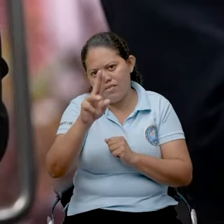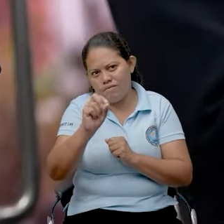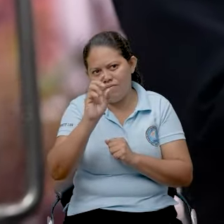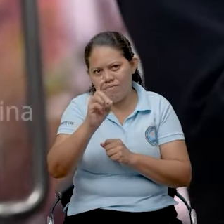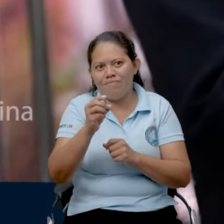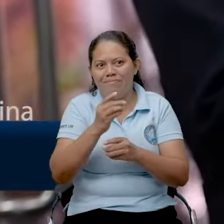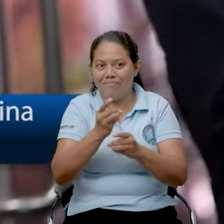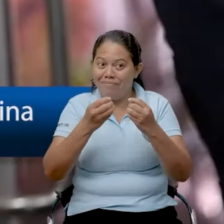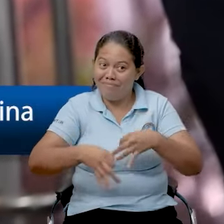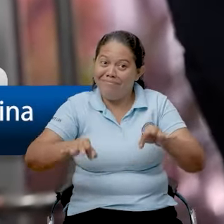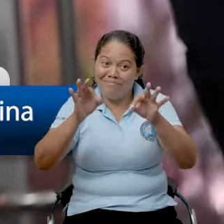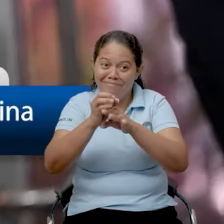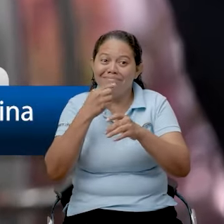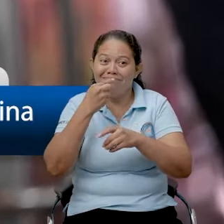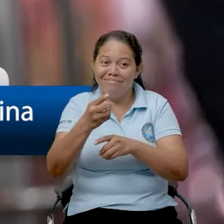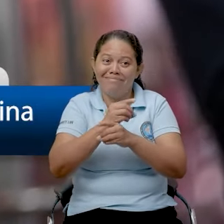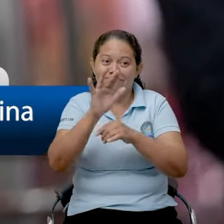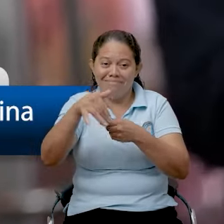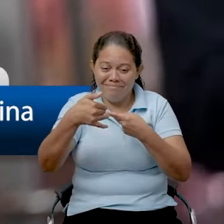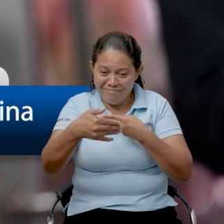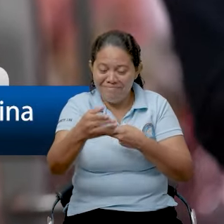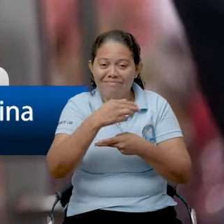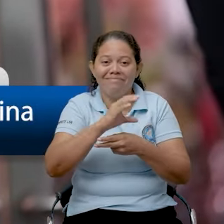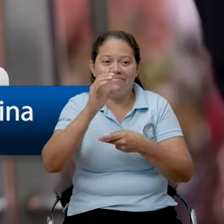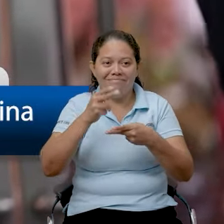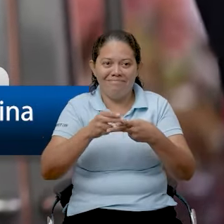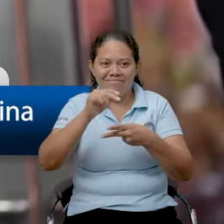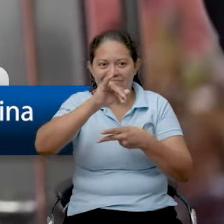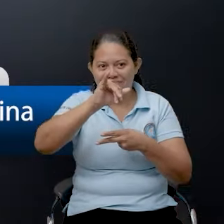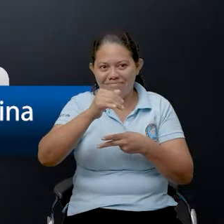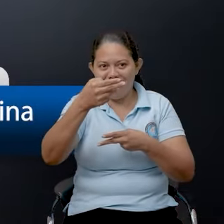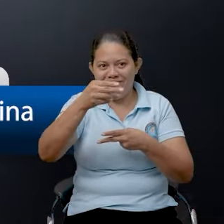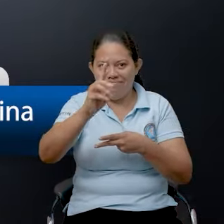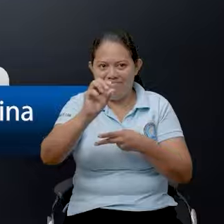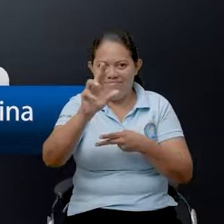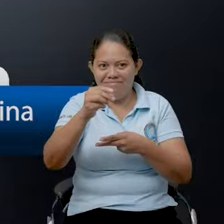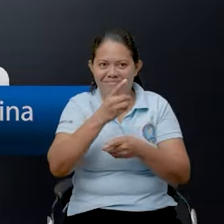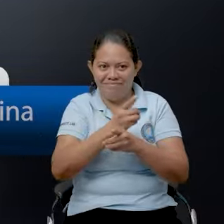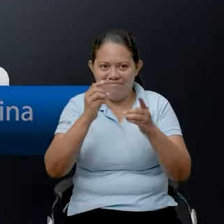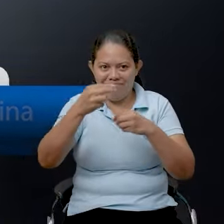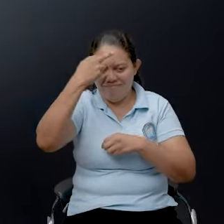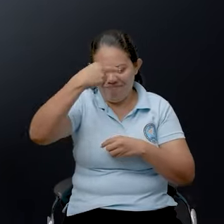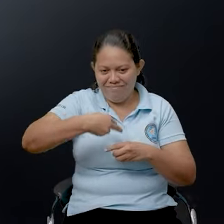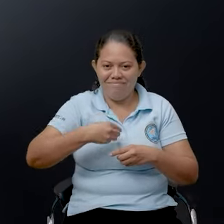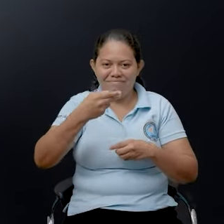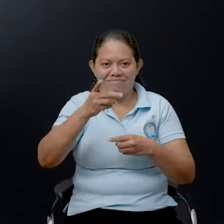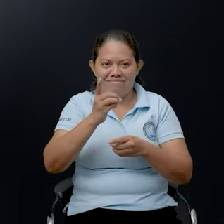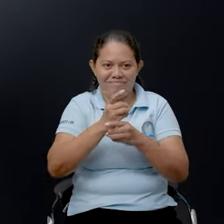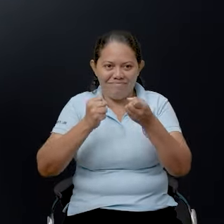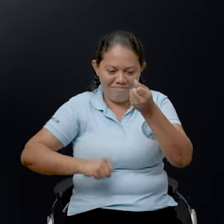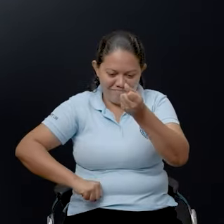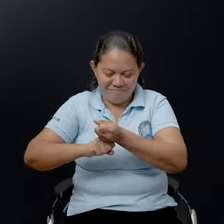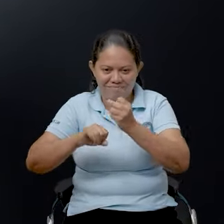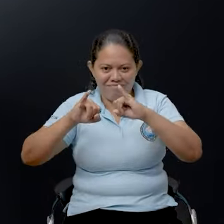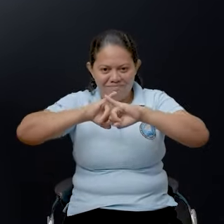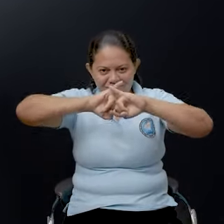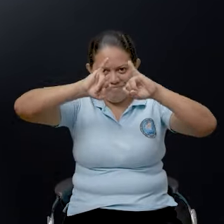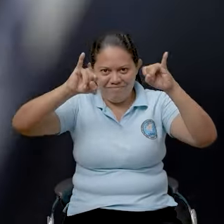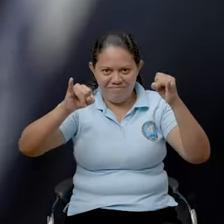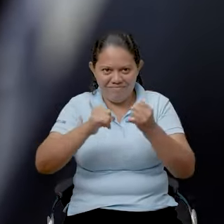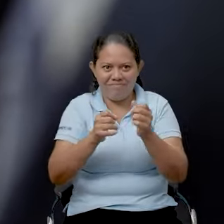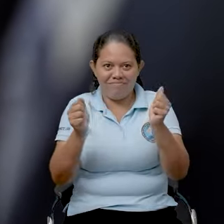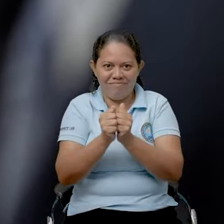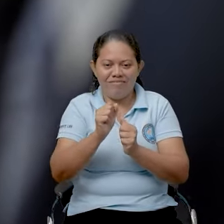Instituto de Prevención y Gestión de Desastres, compañero Yang Shi Huang, la Directora de División de Cooperación Internacional,